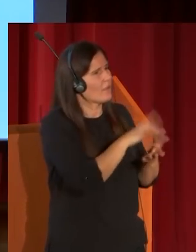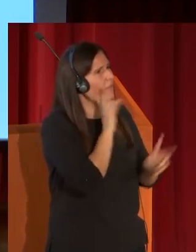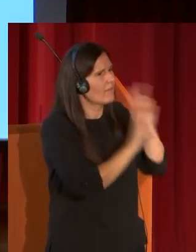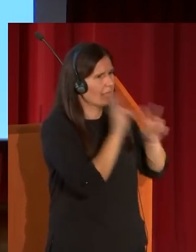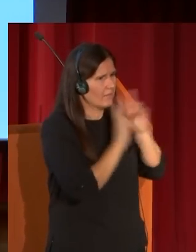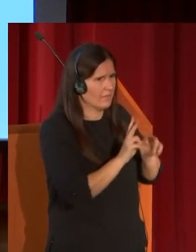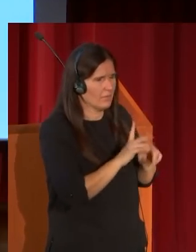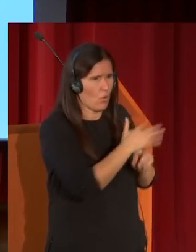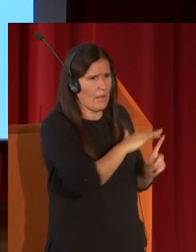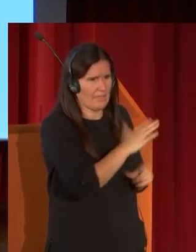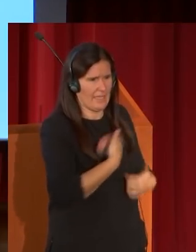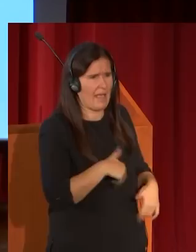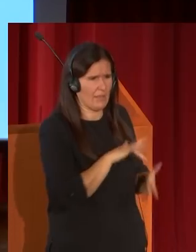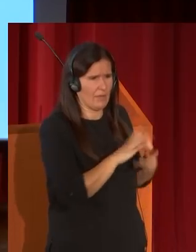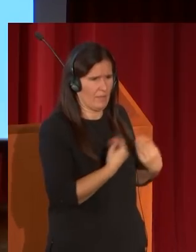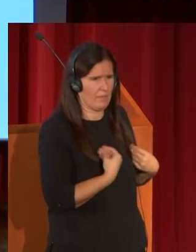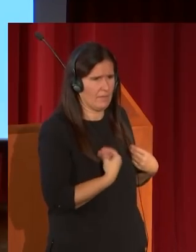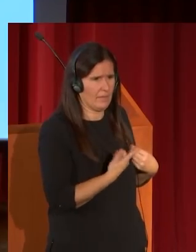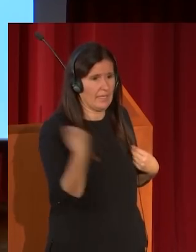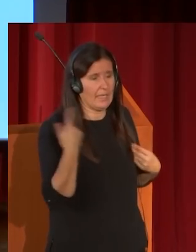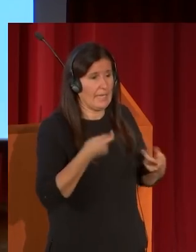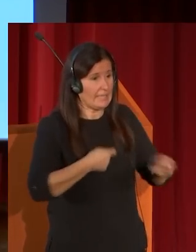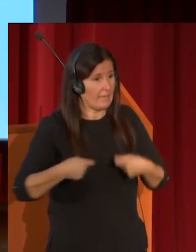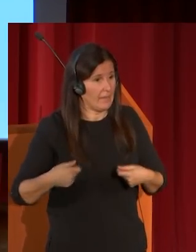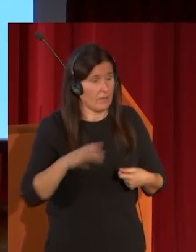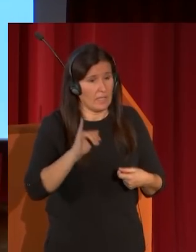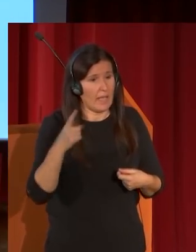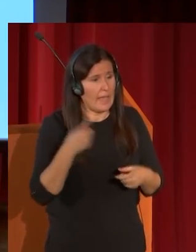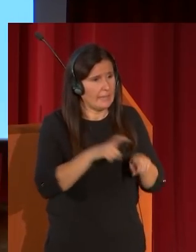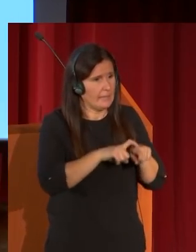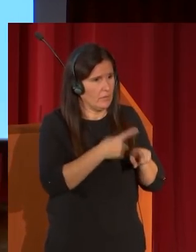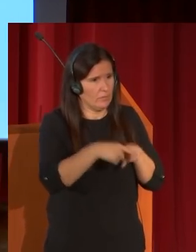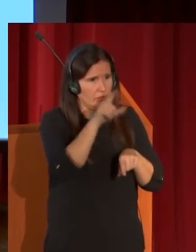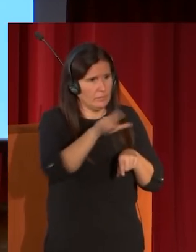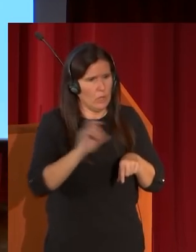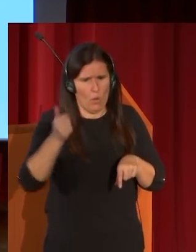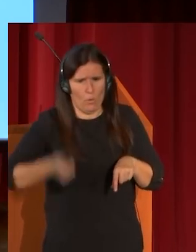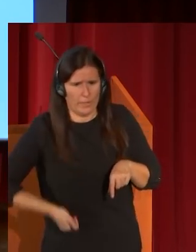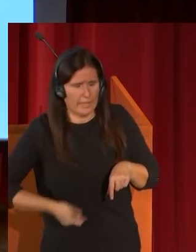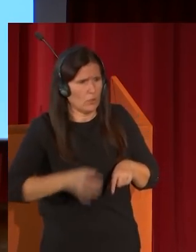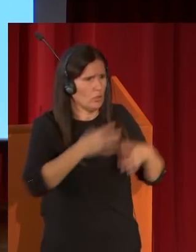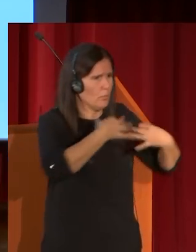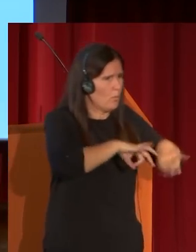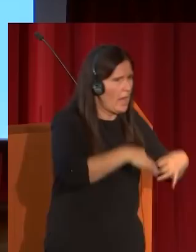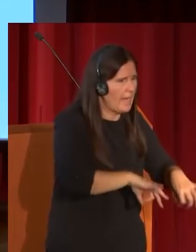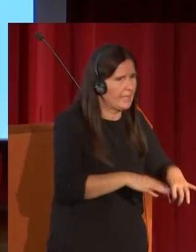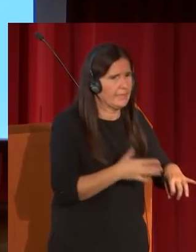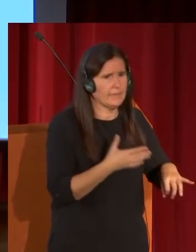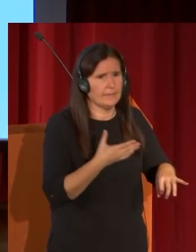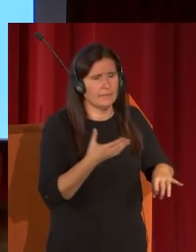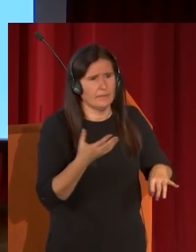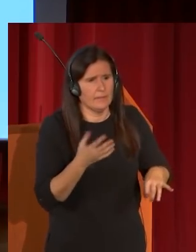un ambiente vivido en esta feria en donde aparecen los distintos tipos tanto burgueses como populares que